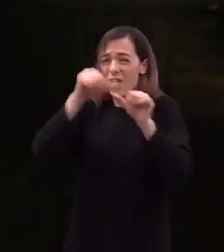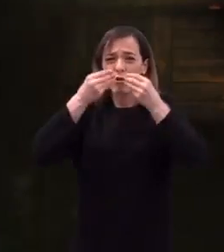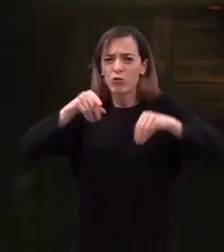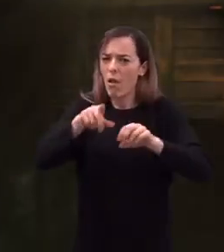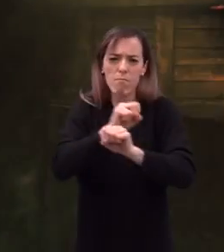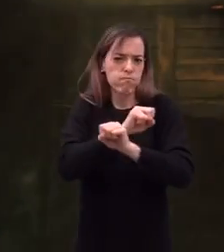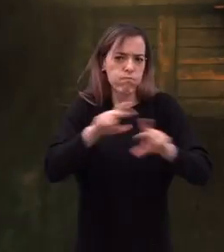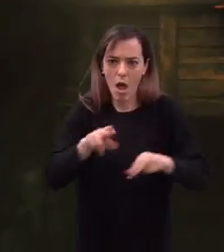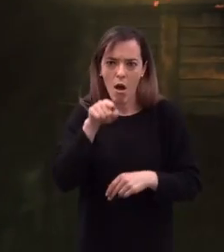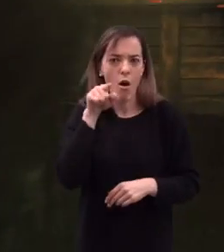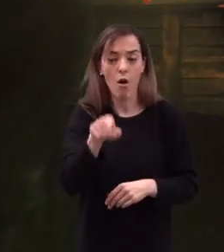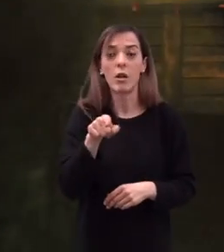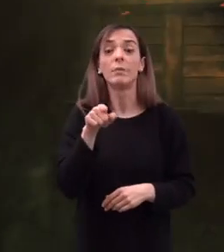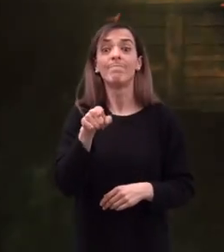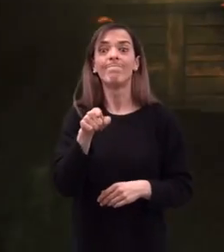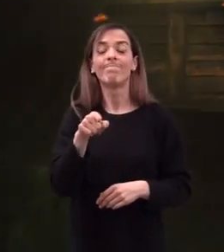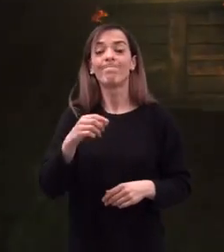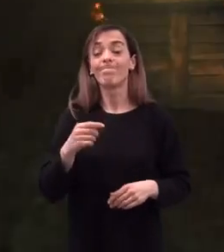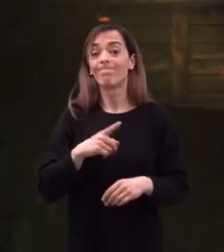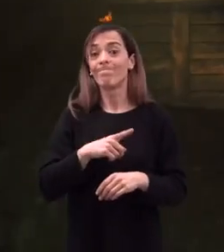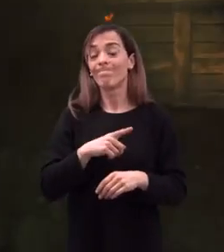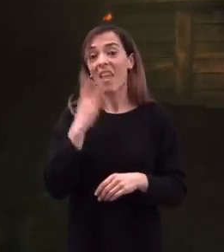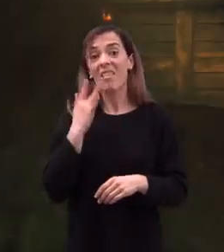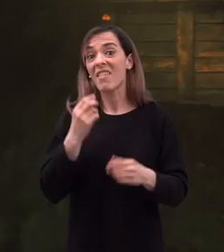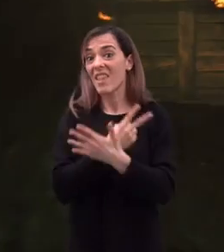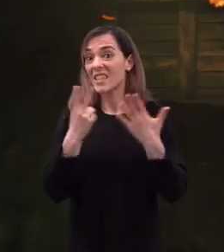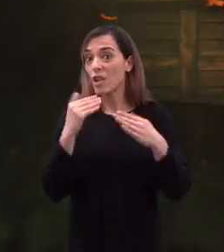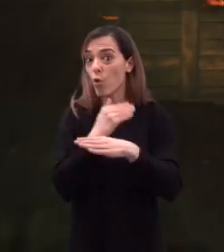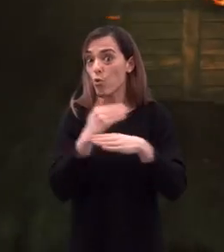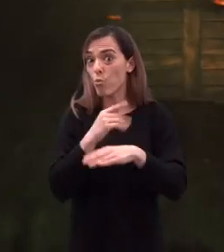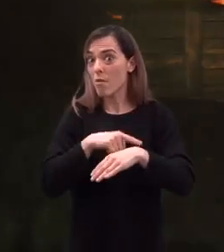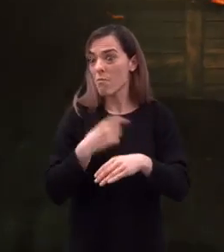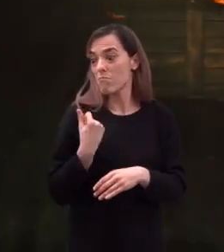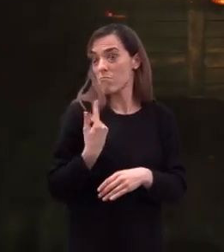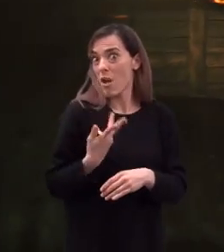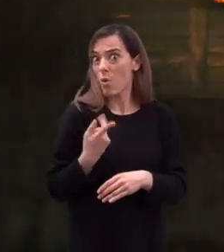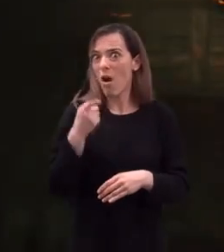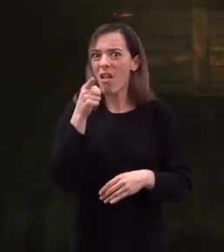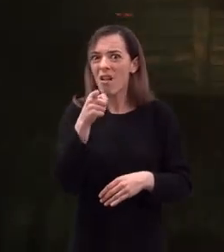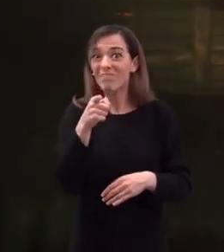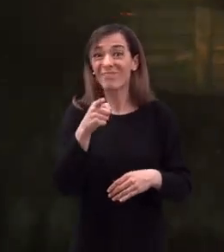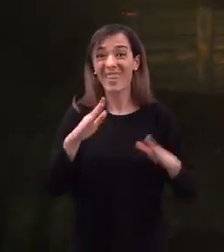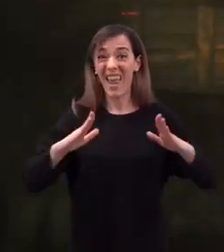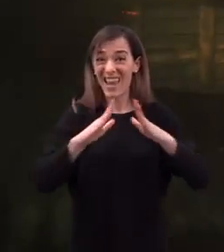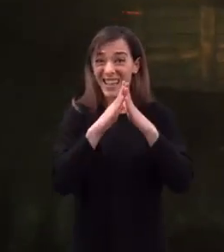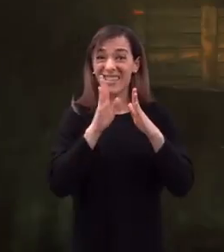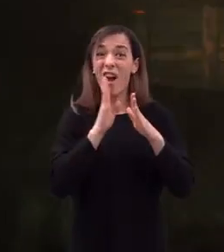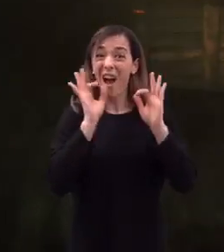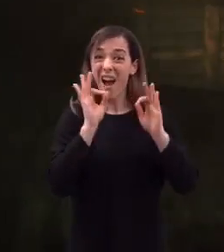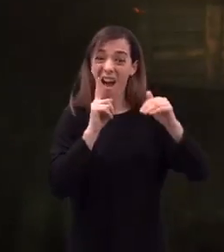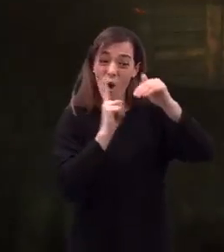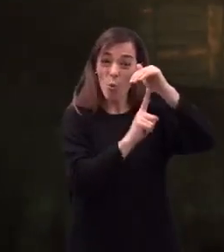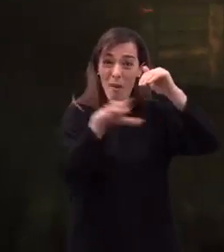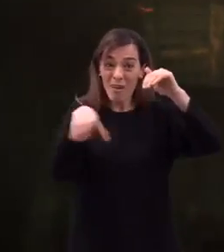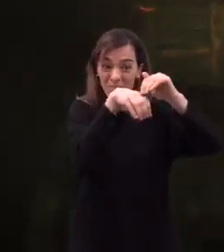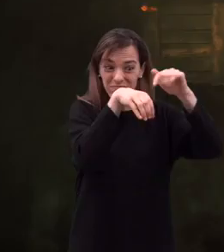En la madrugada del 17 de octubre, la antigua iglesia de la cueva fue totalmente destruida por un incendio